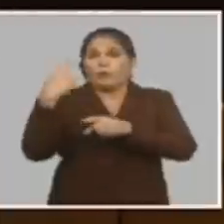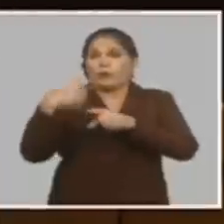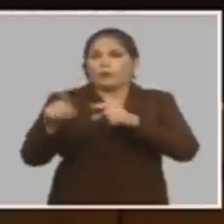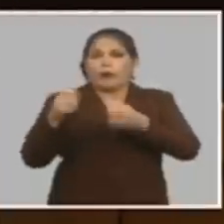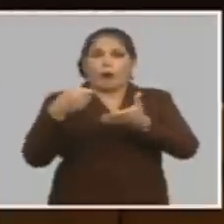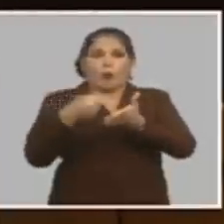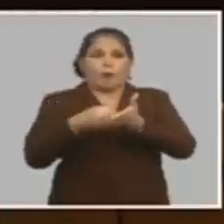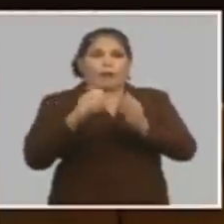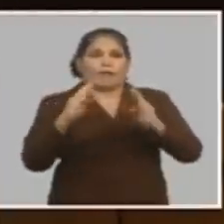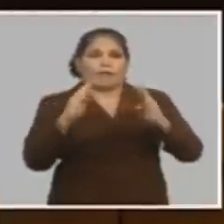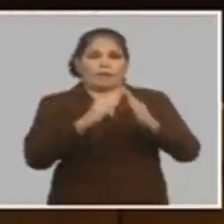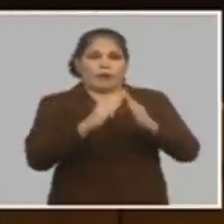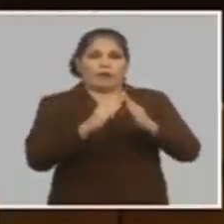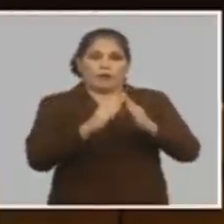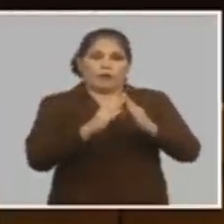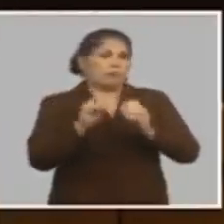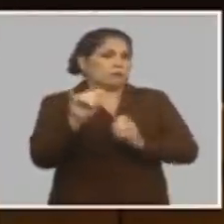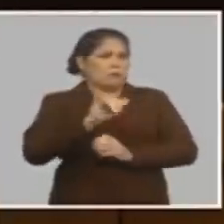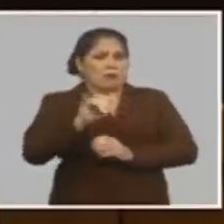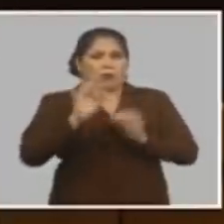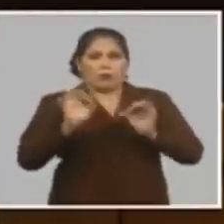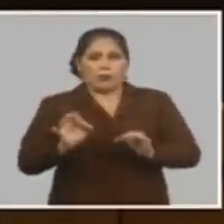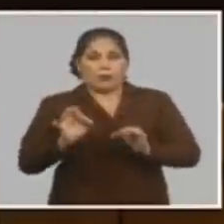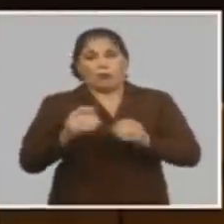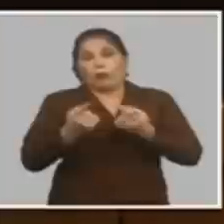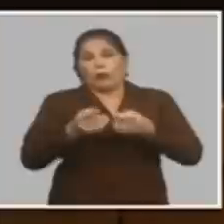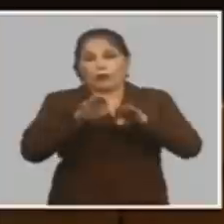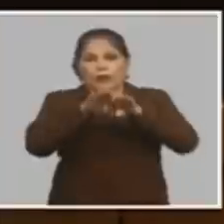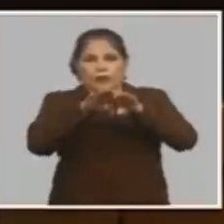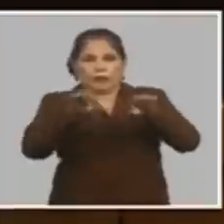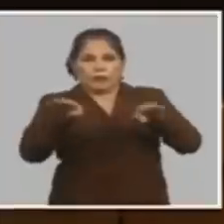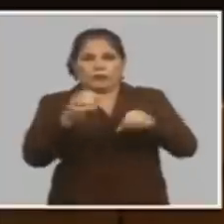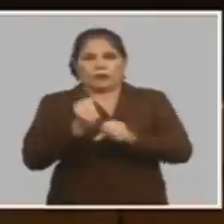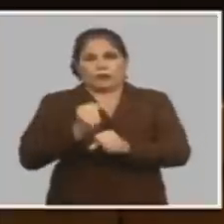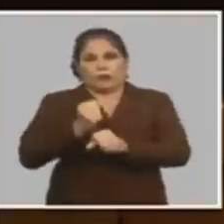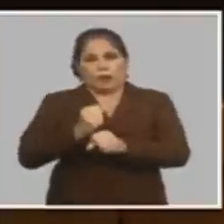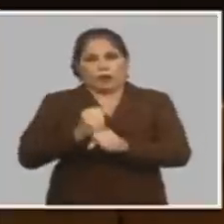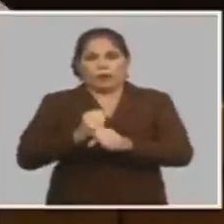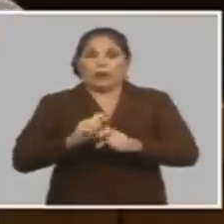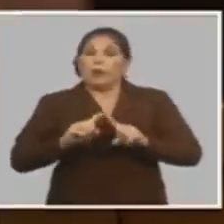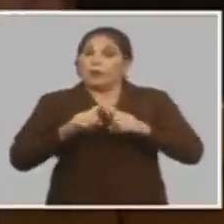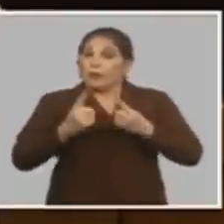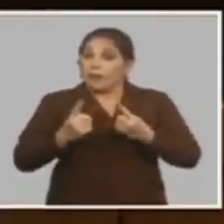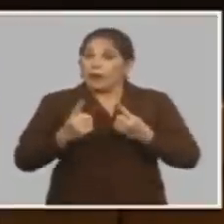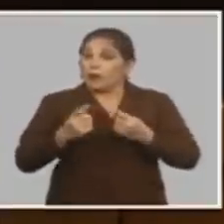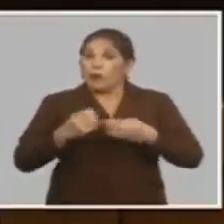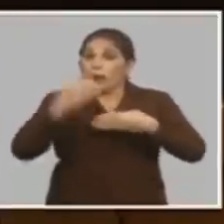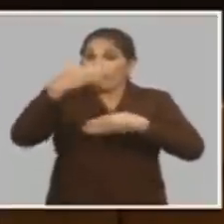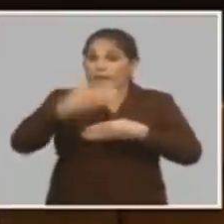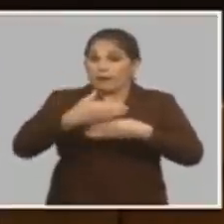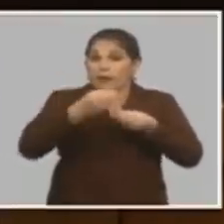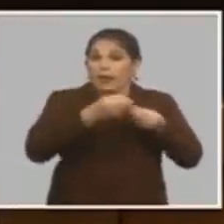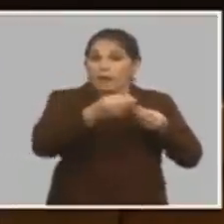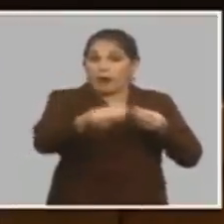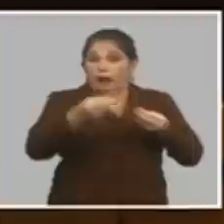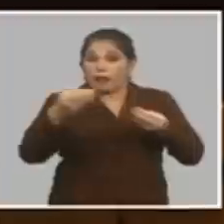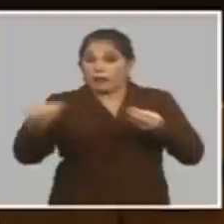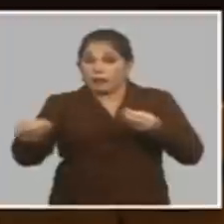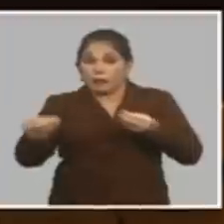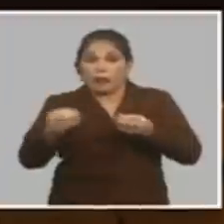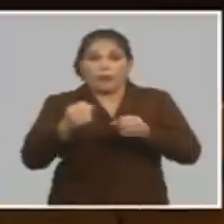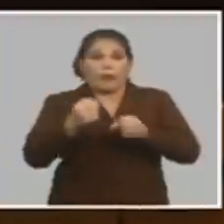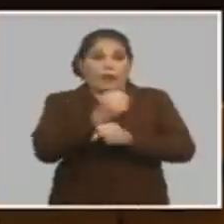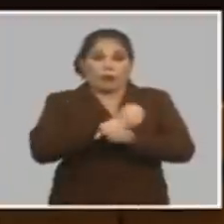para comprar vivienda se puso un destino nuevo para estabilizar la fuerza de trabajo pero no hay límite para la distribución de las utilidades